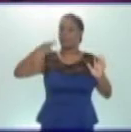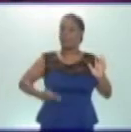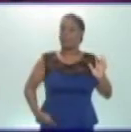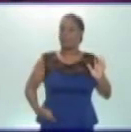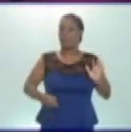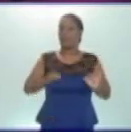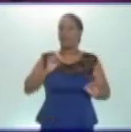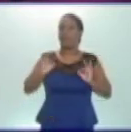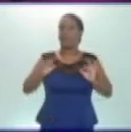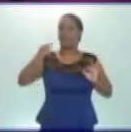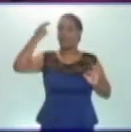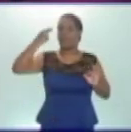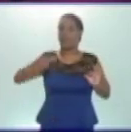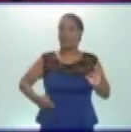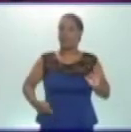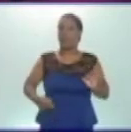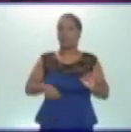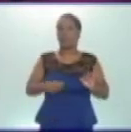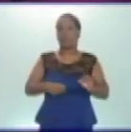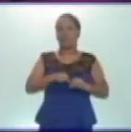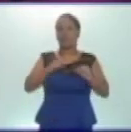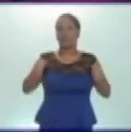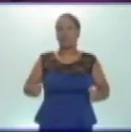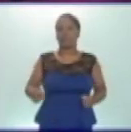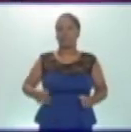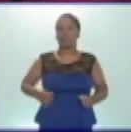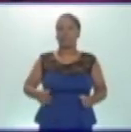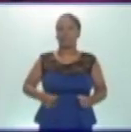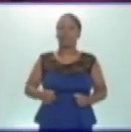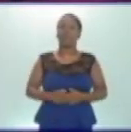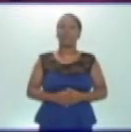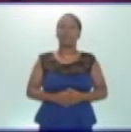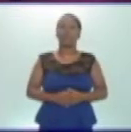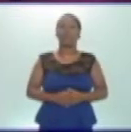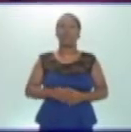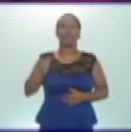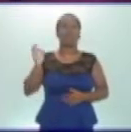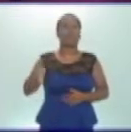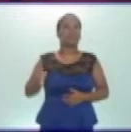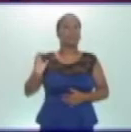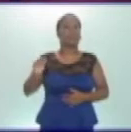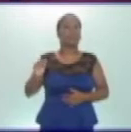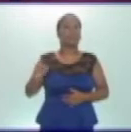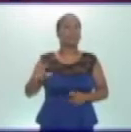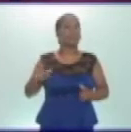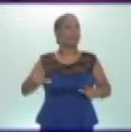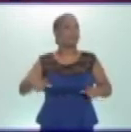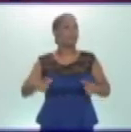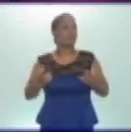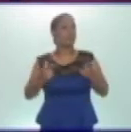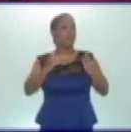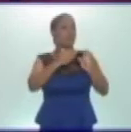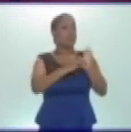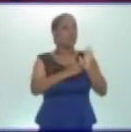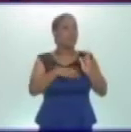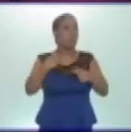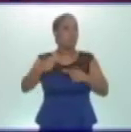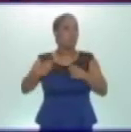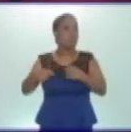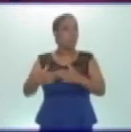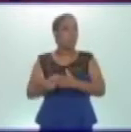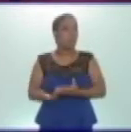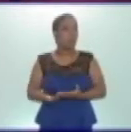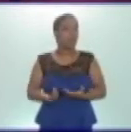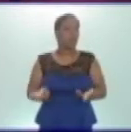Pero, como siempre les digo, ¿qué pasa si estas medidas higiénicas no las hacemos sistemáticas? Por